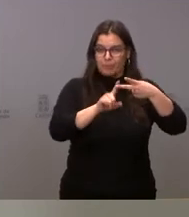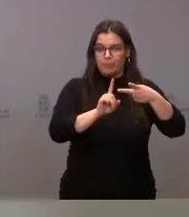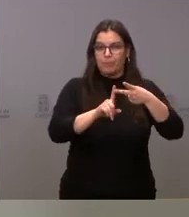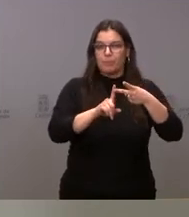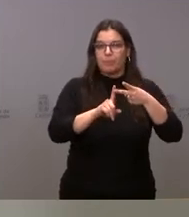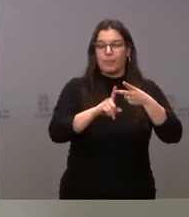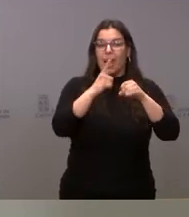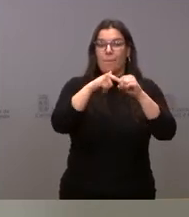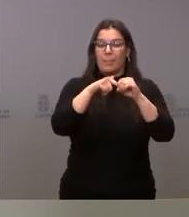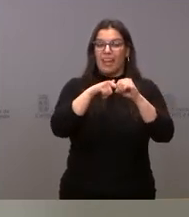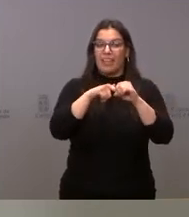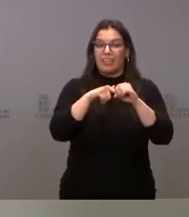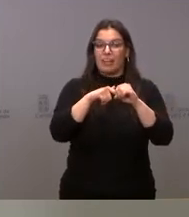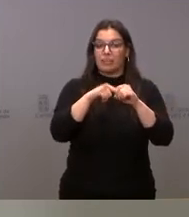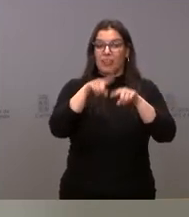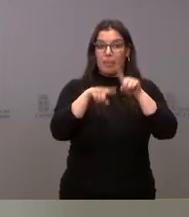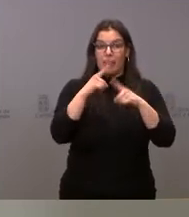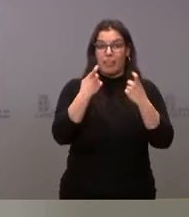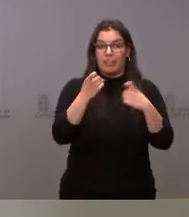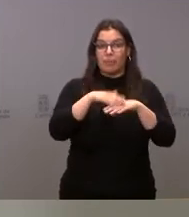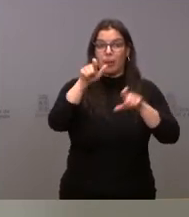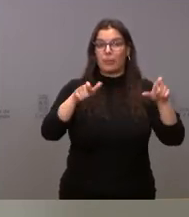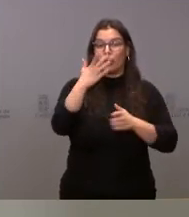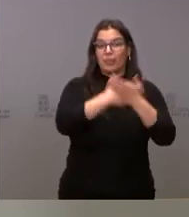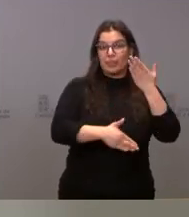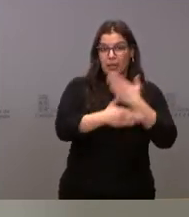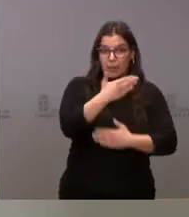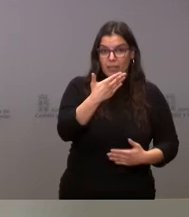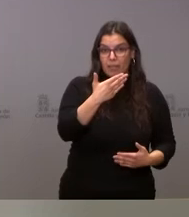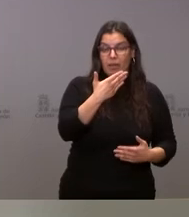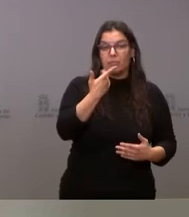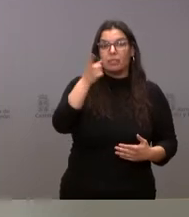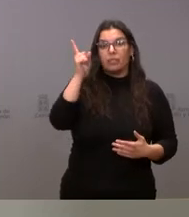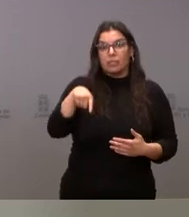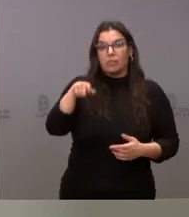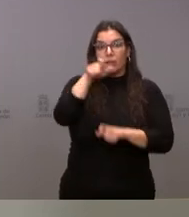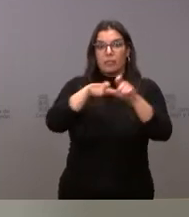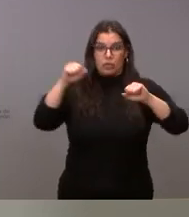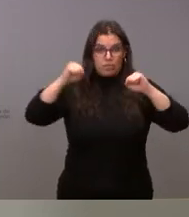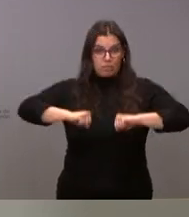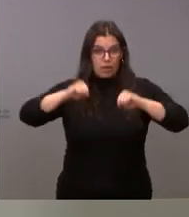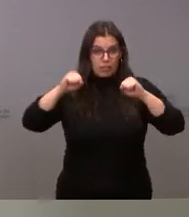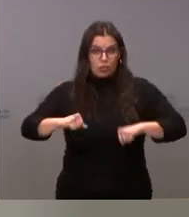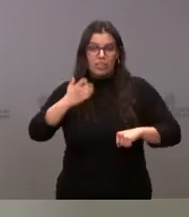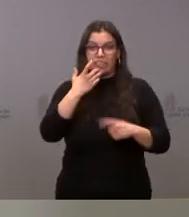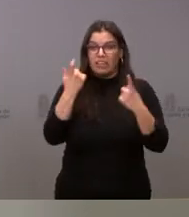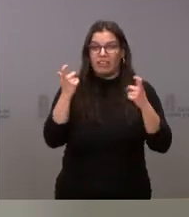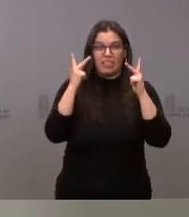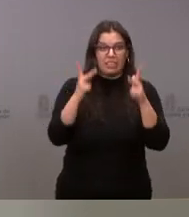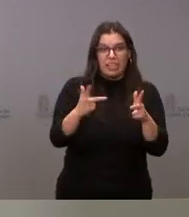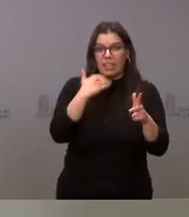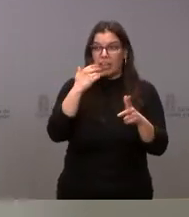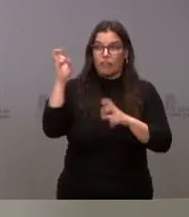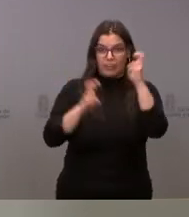habilitarán las plazas necesarias para personas con discapacidad y personas mayores que puedan necesitar los procedentes de